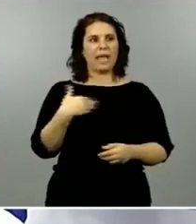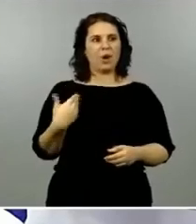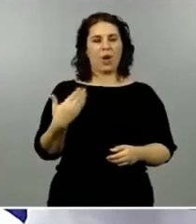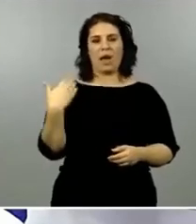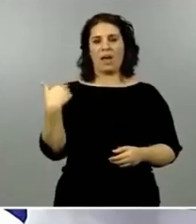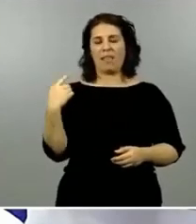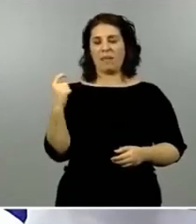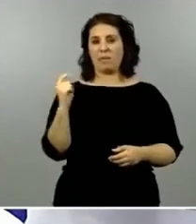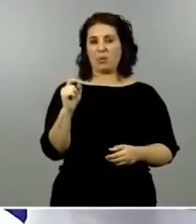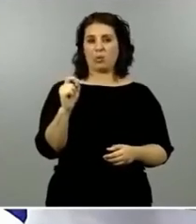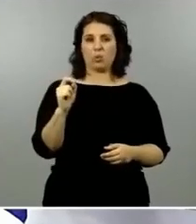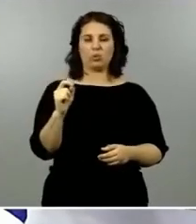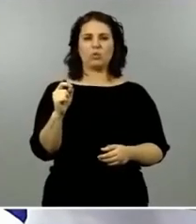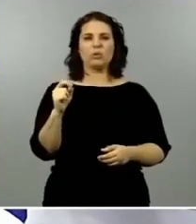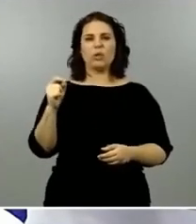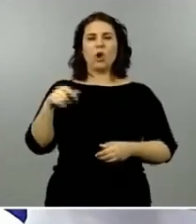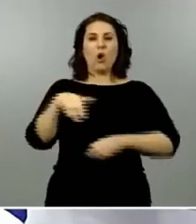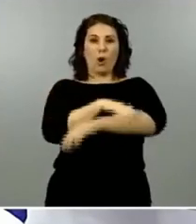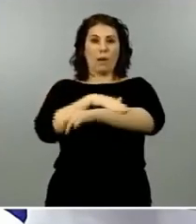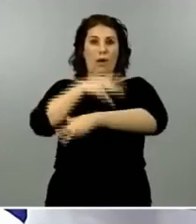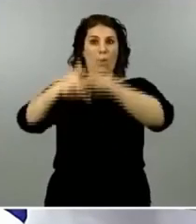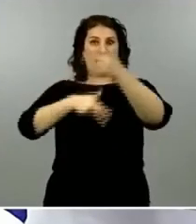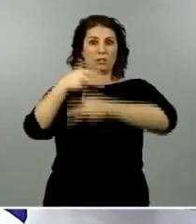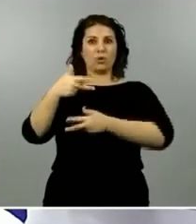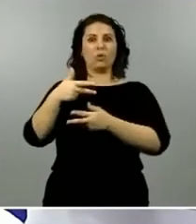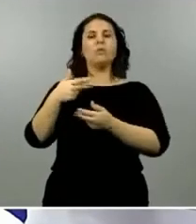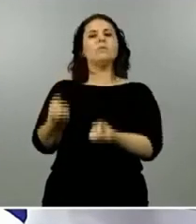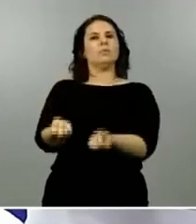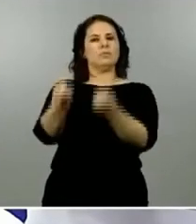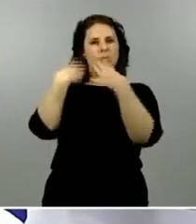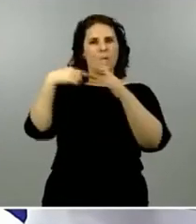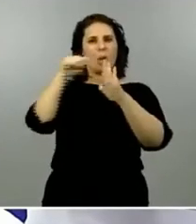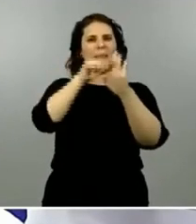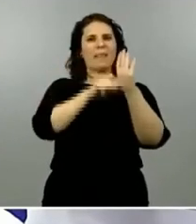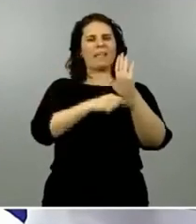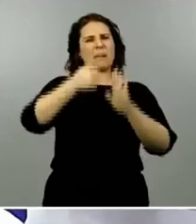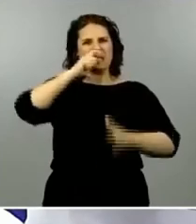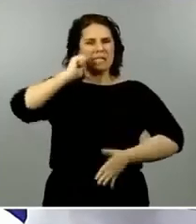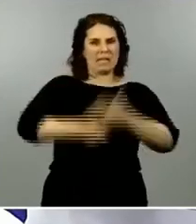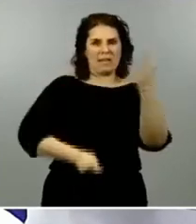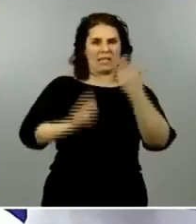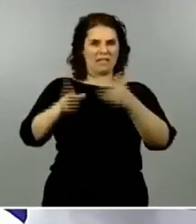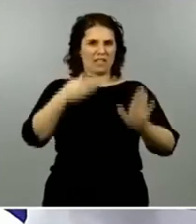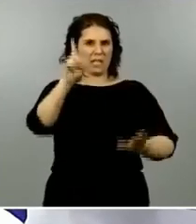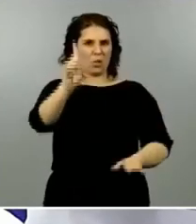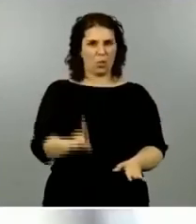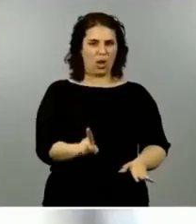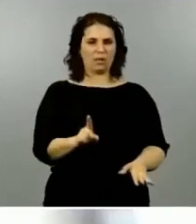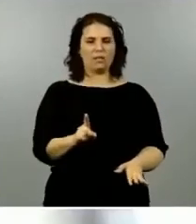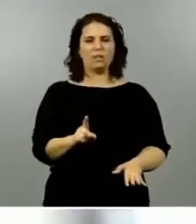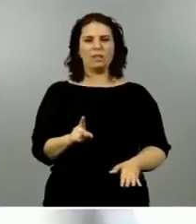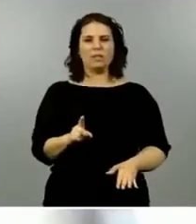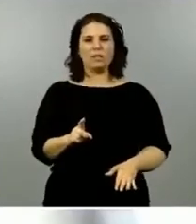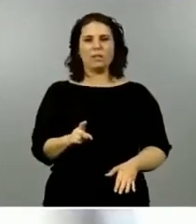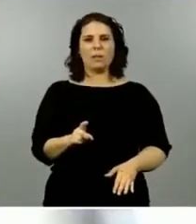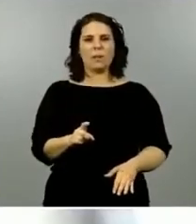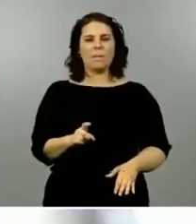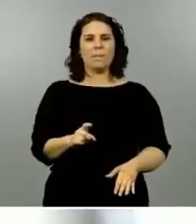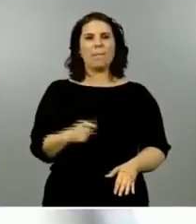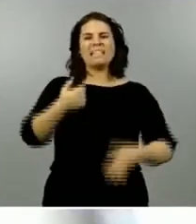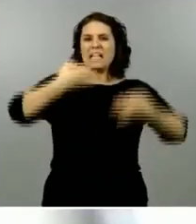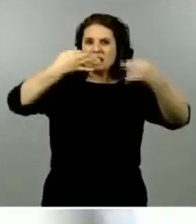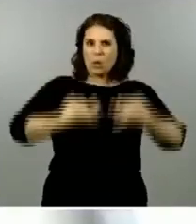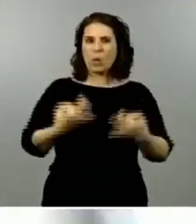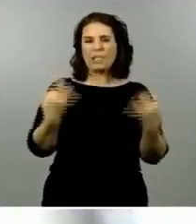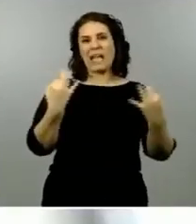presentado desde el gobierno vasco y han anunciado medidas más severas en la fase 1 porque dicen que son más seguras que las del estado no sé si